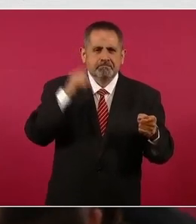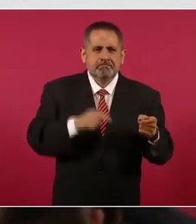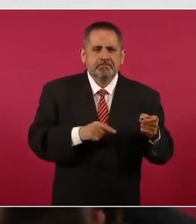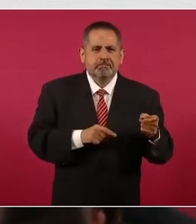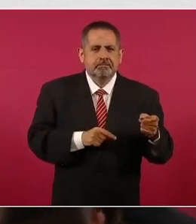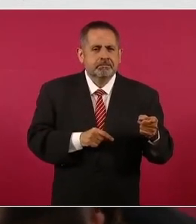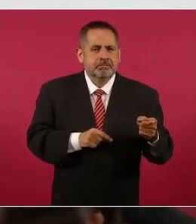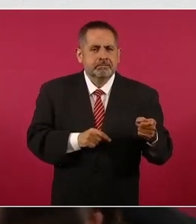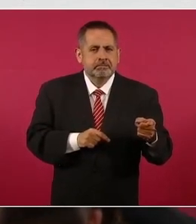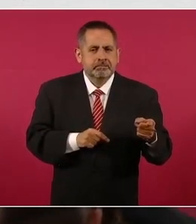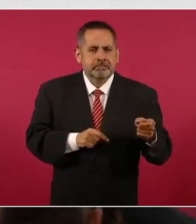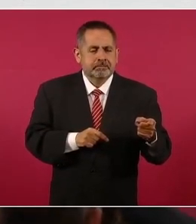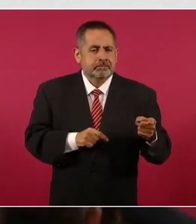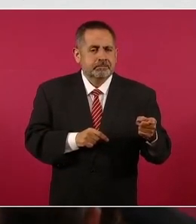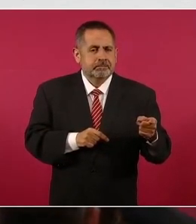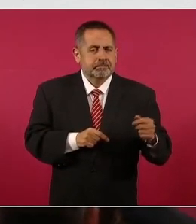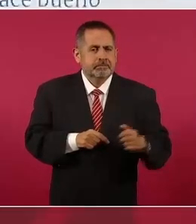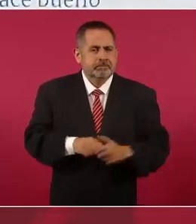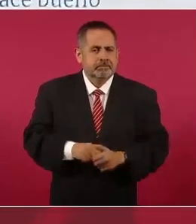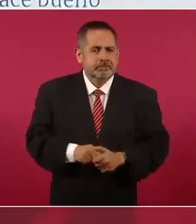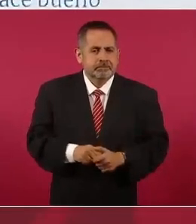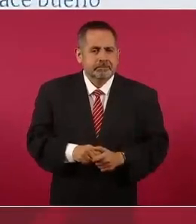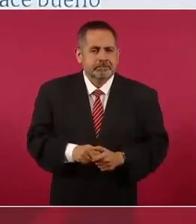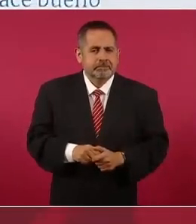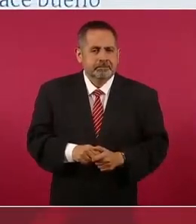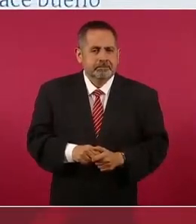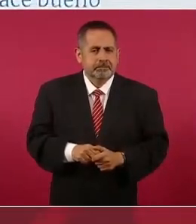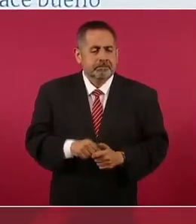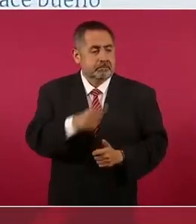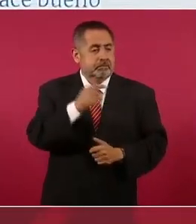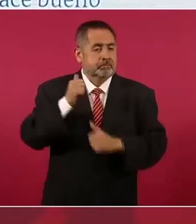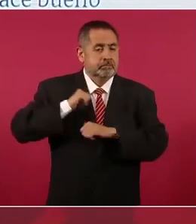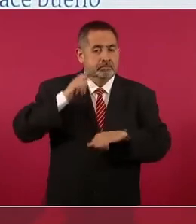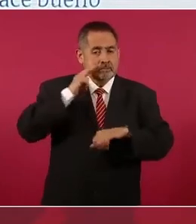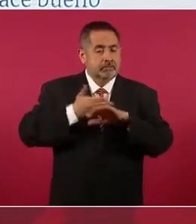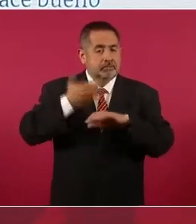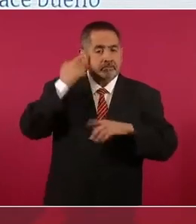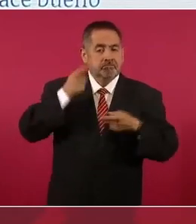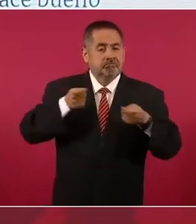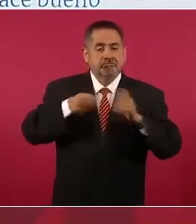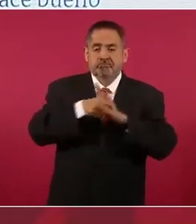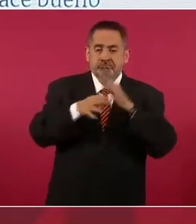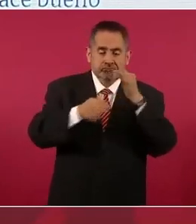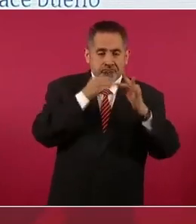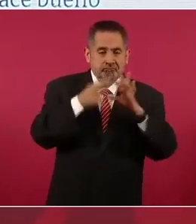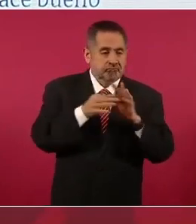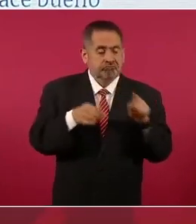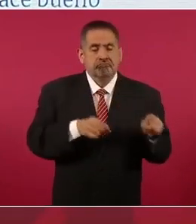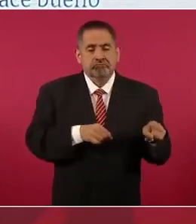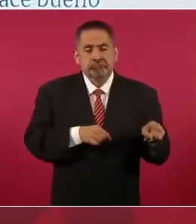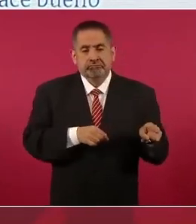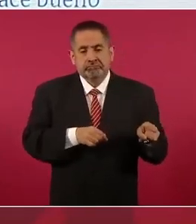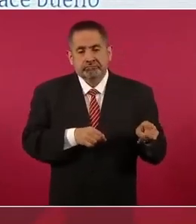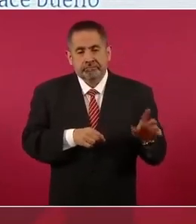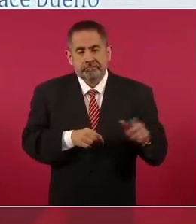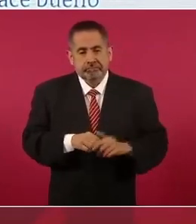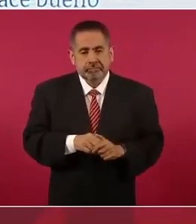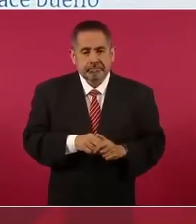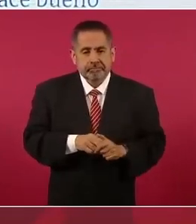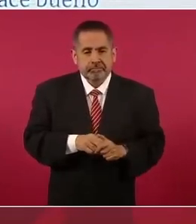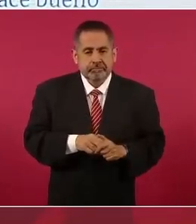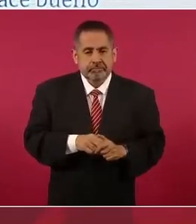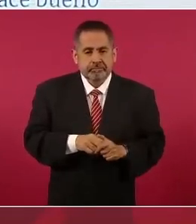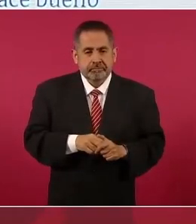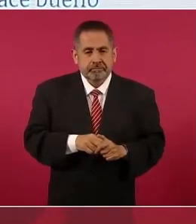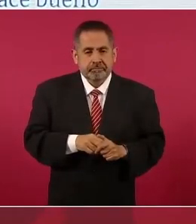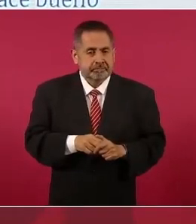manejaban el periodismo de manera